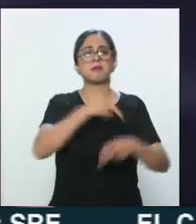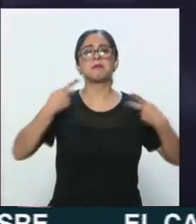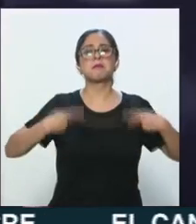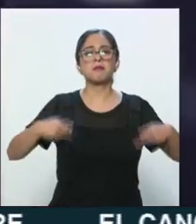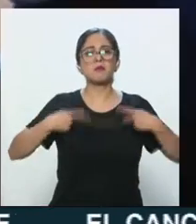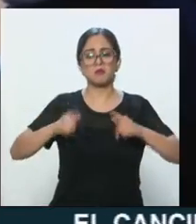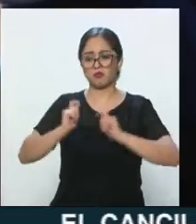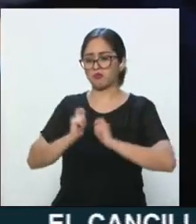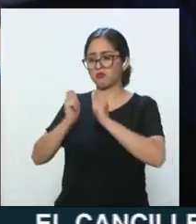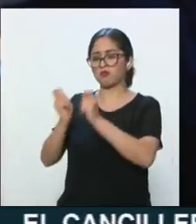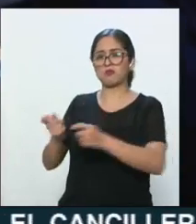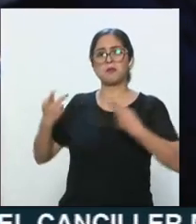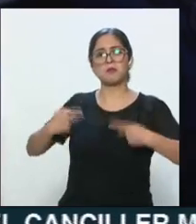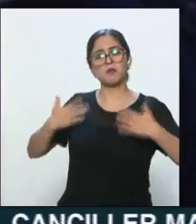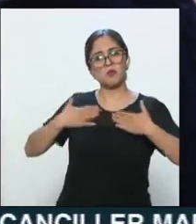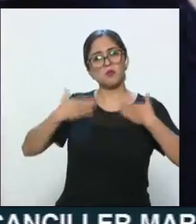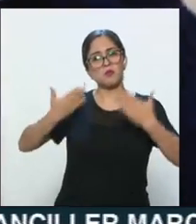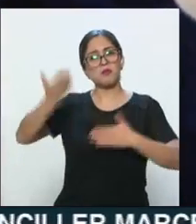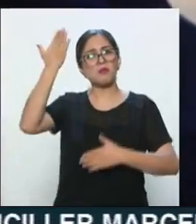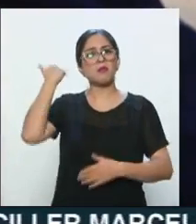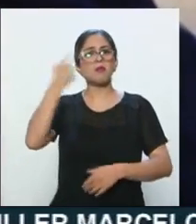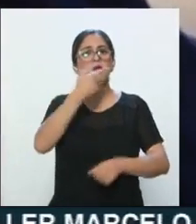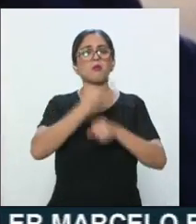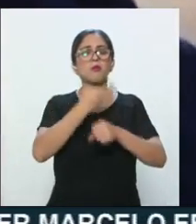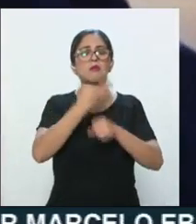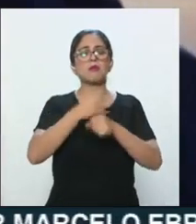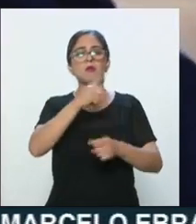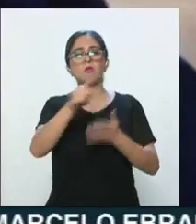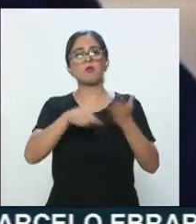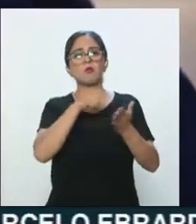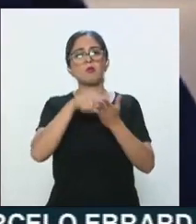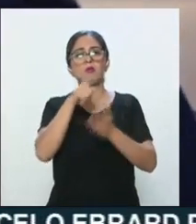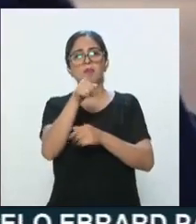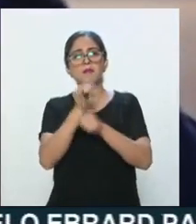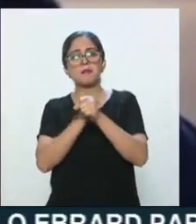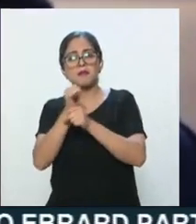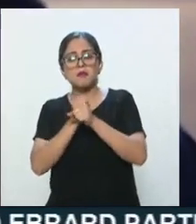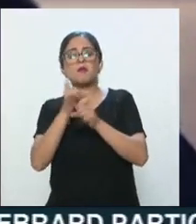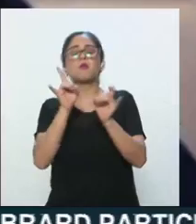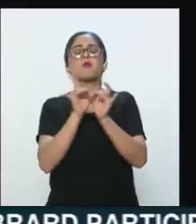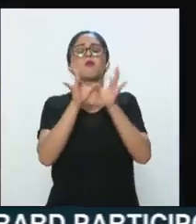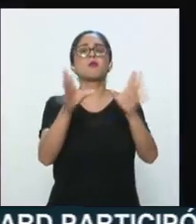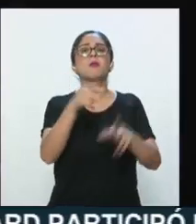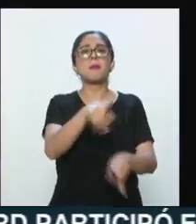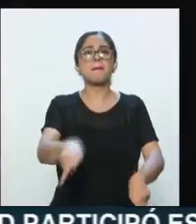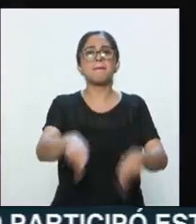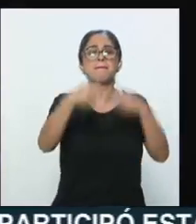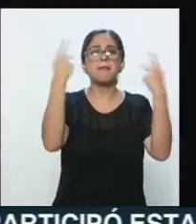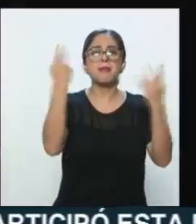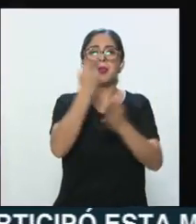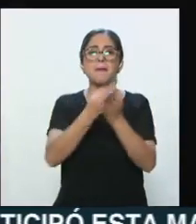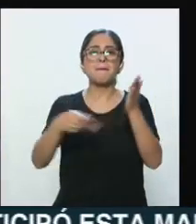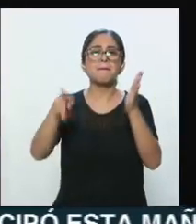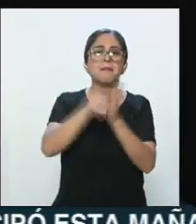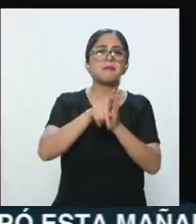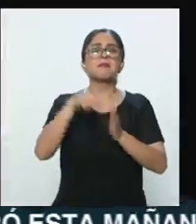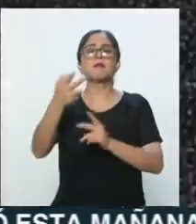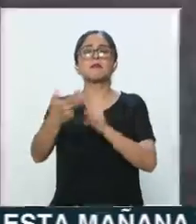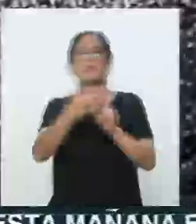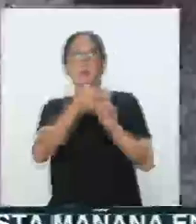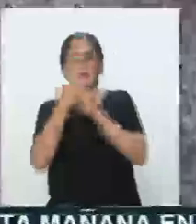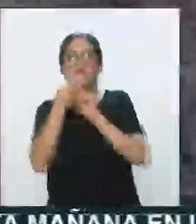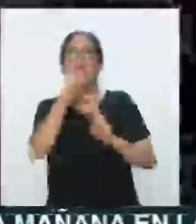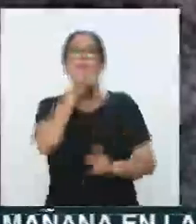confianza, con los cuales habría trabajado en la Agencia Federal de Investigación, y quienes cometieron desde venta de plazas, secuestros e incluso